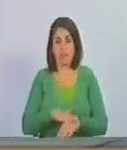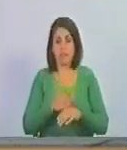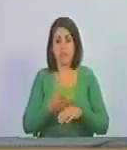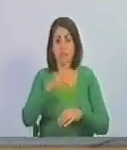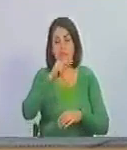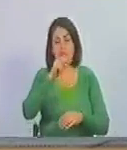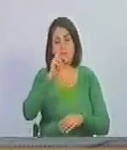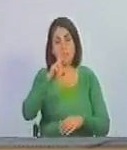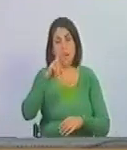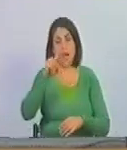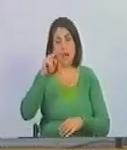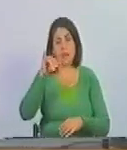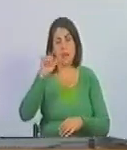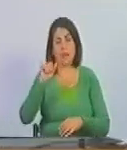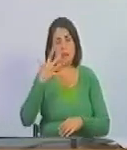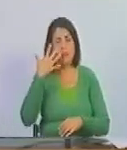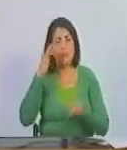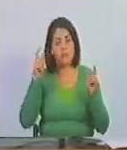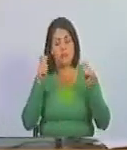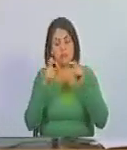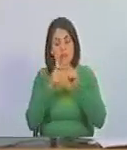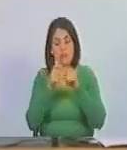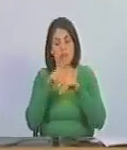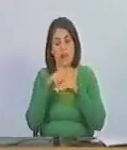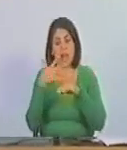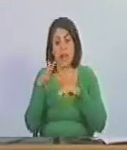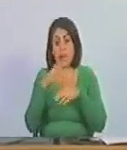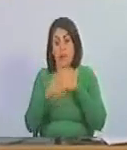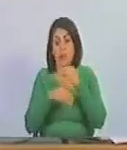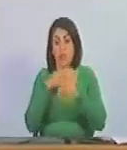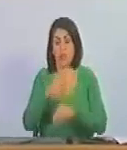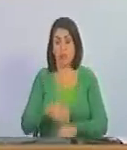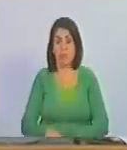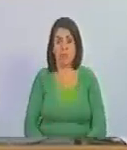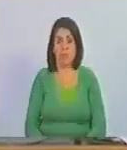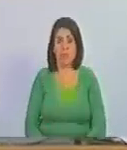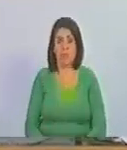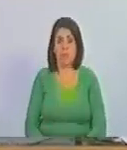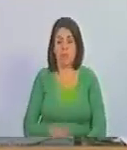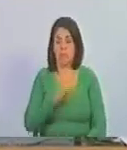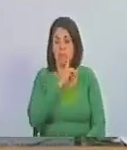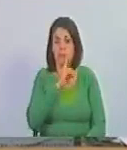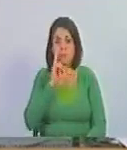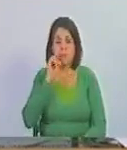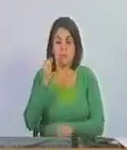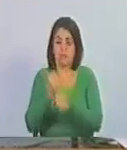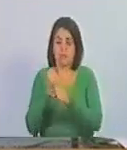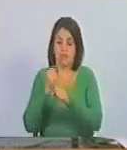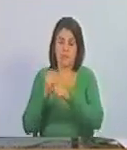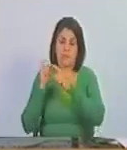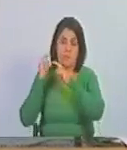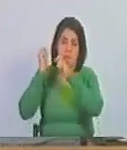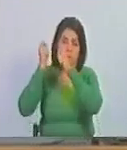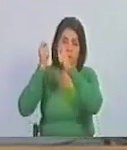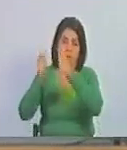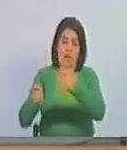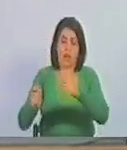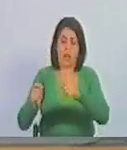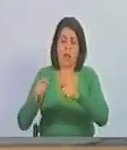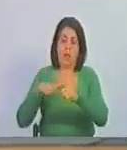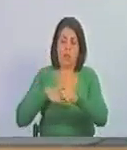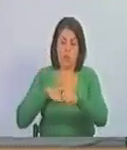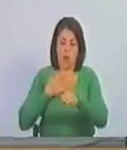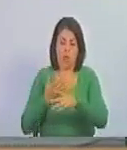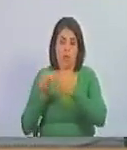sería minimizar la gravedad de lo que hizo nombrar a un empleado de Cristalex su apoderado